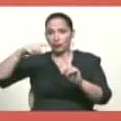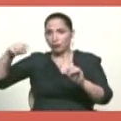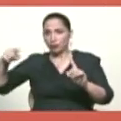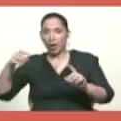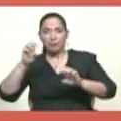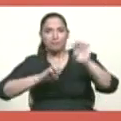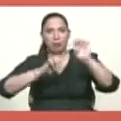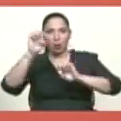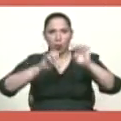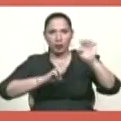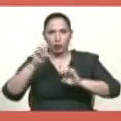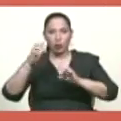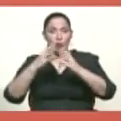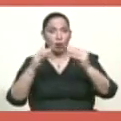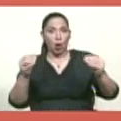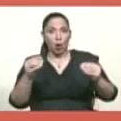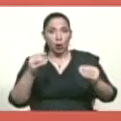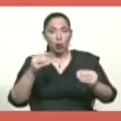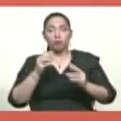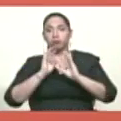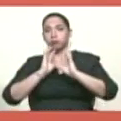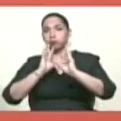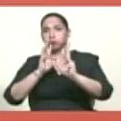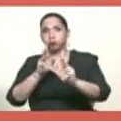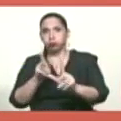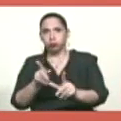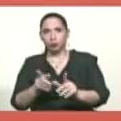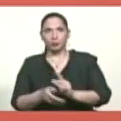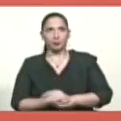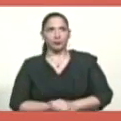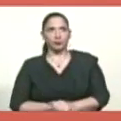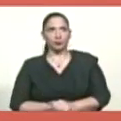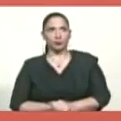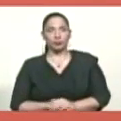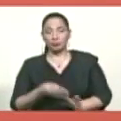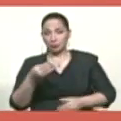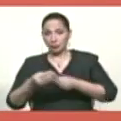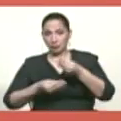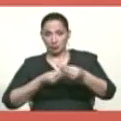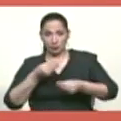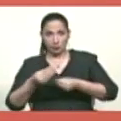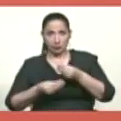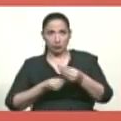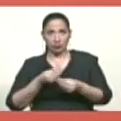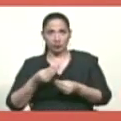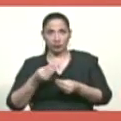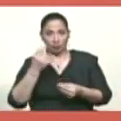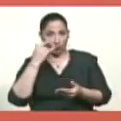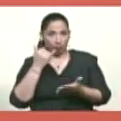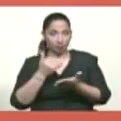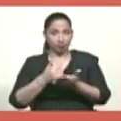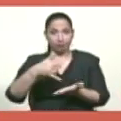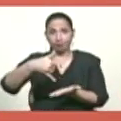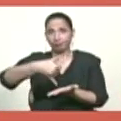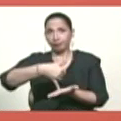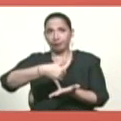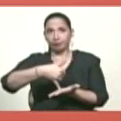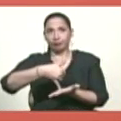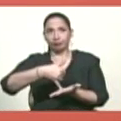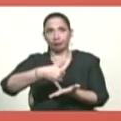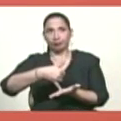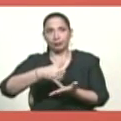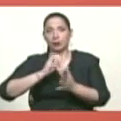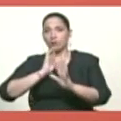los testimonios que ha rendido y en vista de la gravedad de las